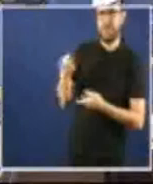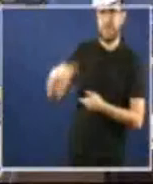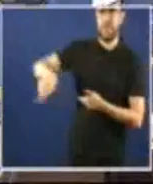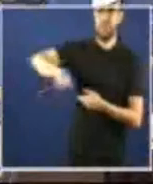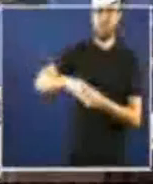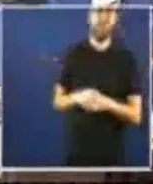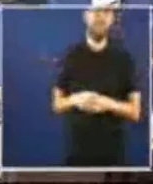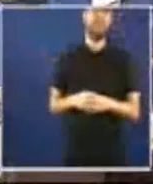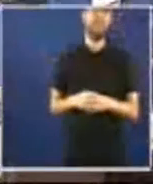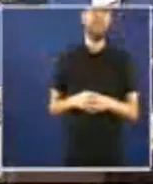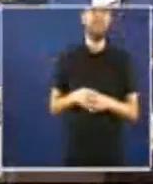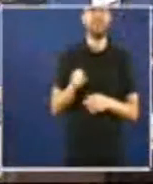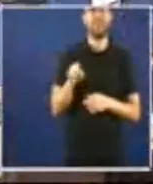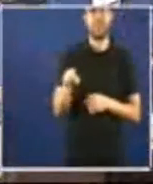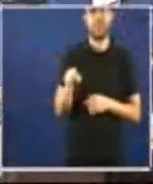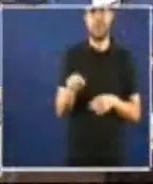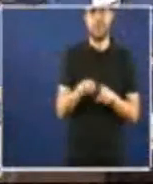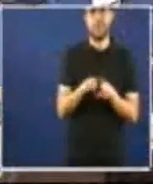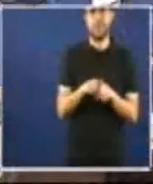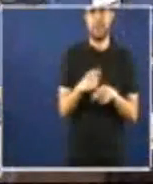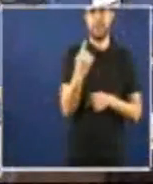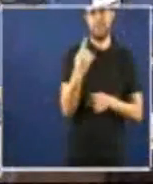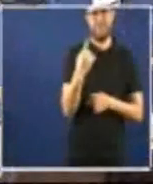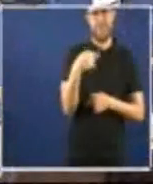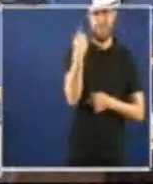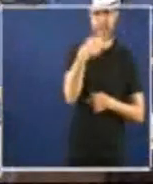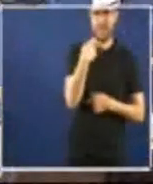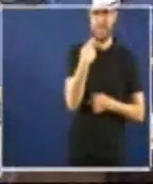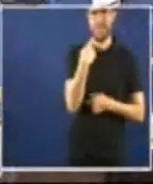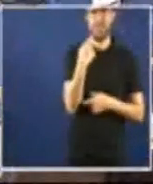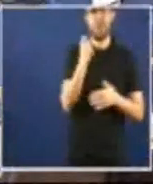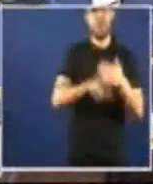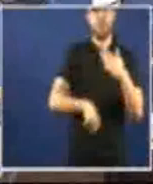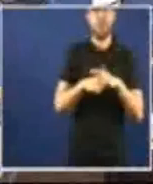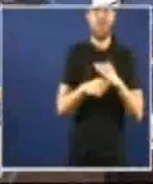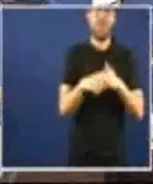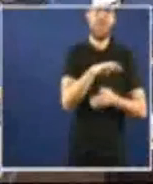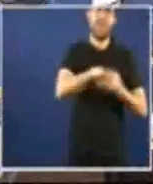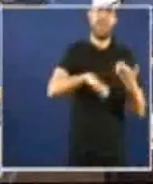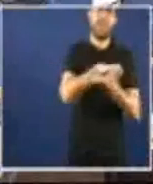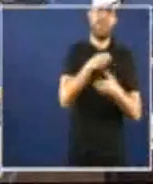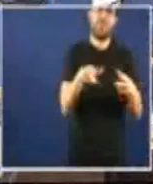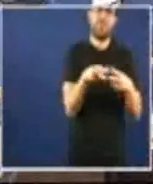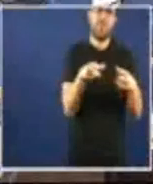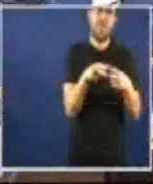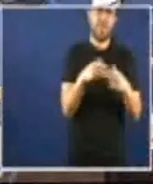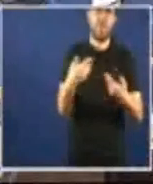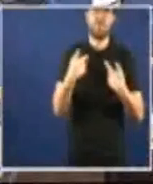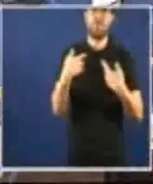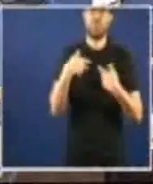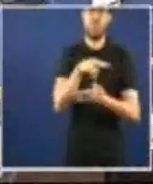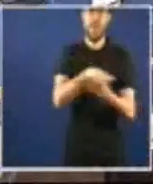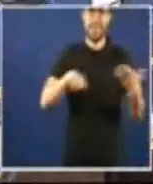conjuntamente na cerna causal dunha das facianas máis trágicas da catástrofe social que está a padecer a historia da sociedade galega a brutal